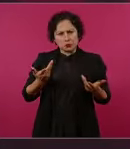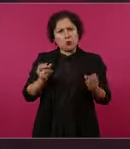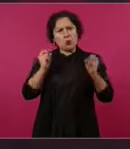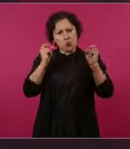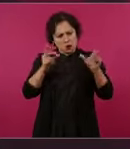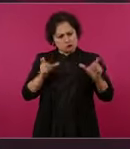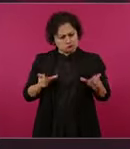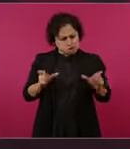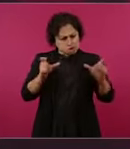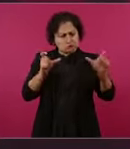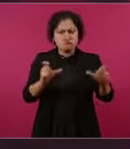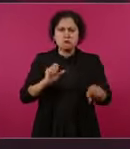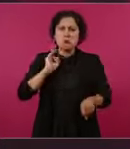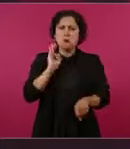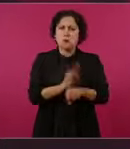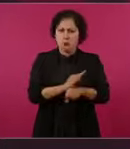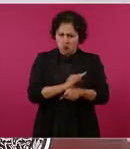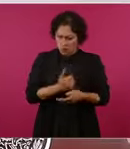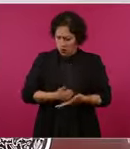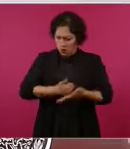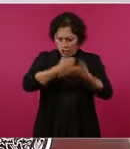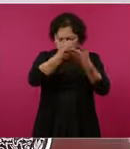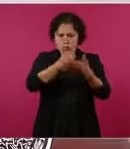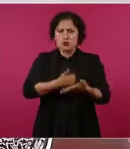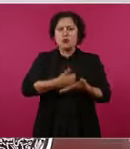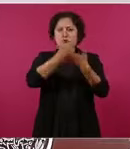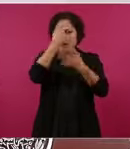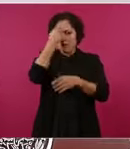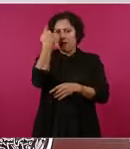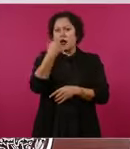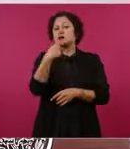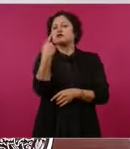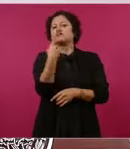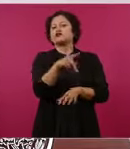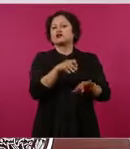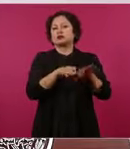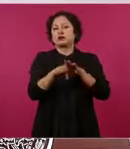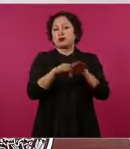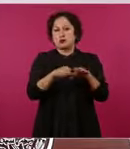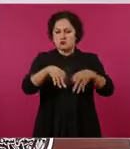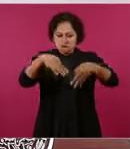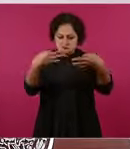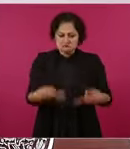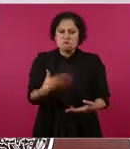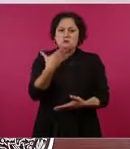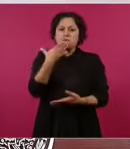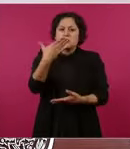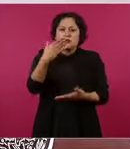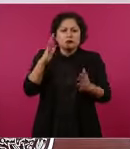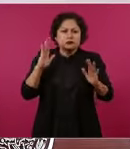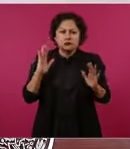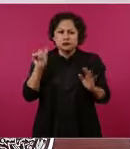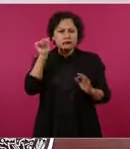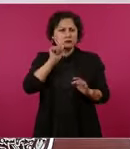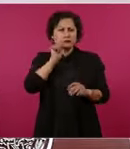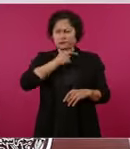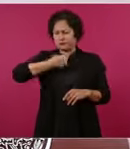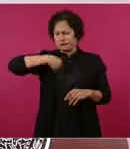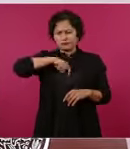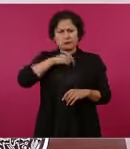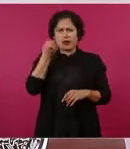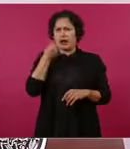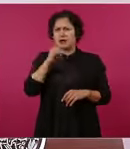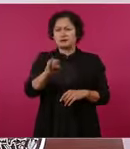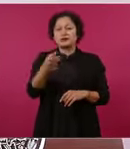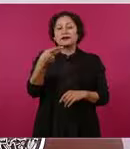hemos hecho y ayudarlos en su función, pero que no se tomen medidas